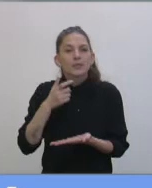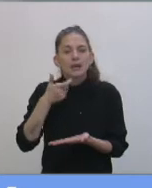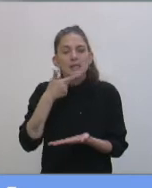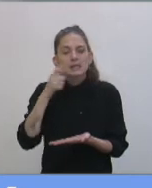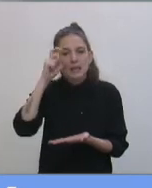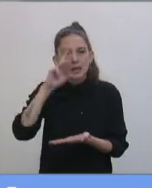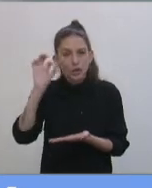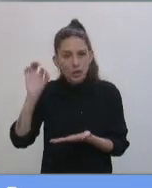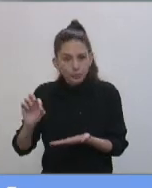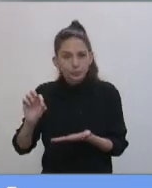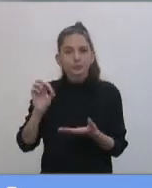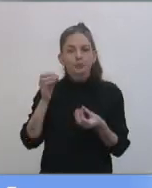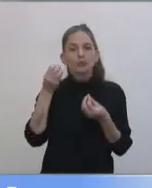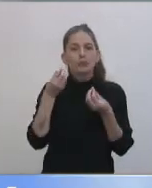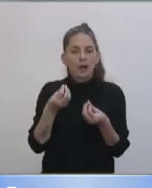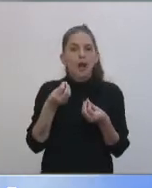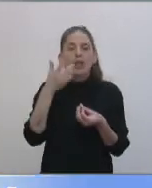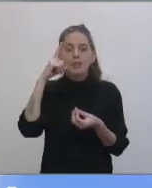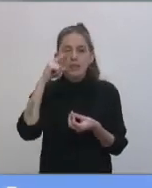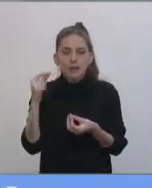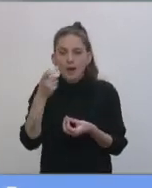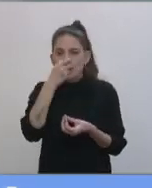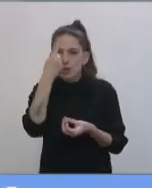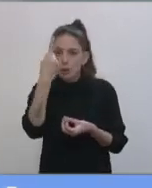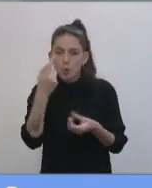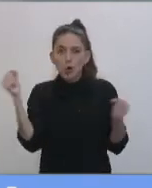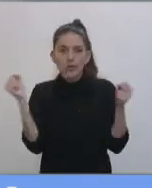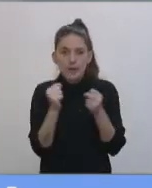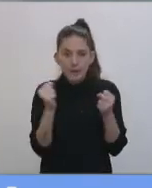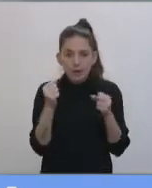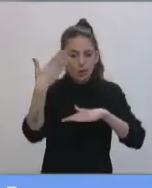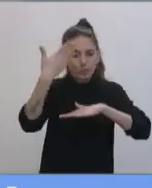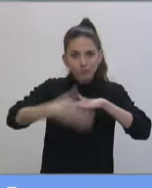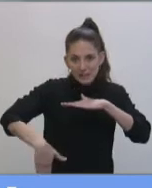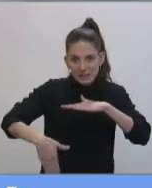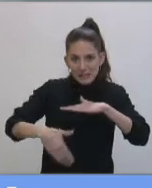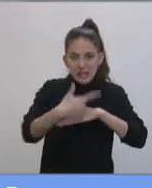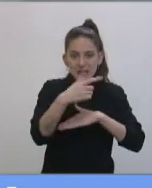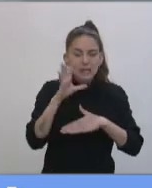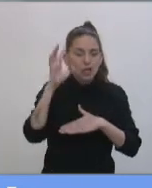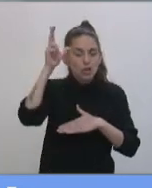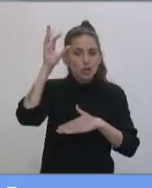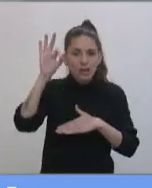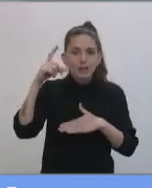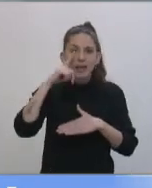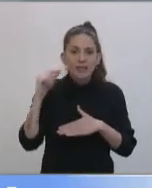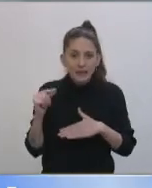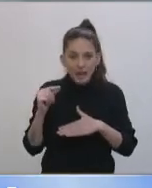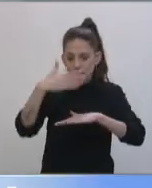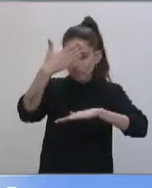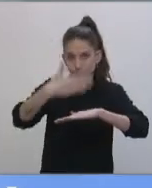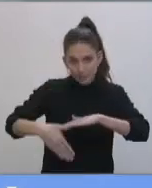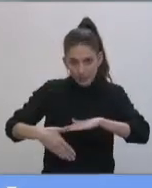el día 21 de mayo vence los 180 días de la vigencia de aquella